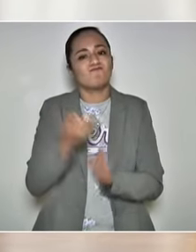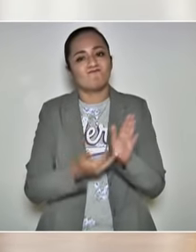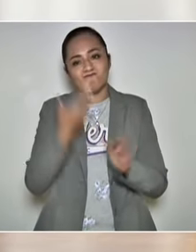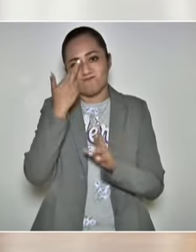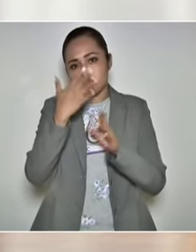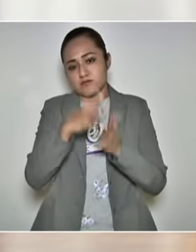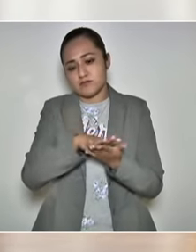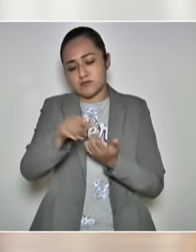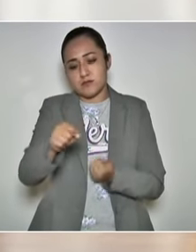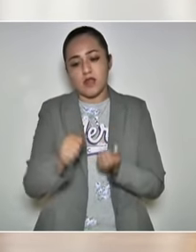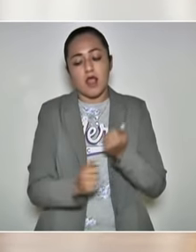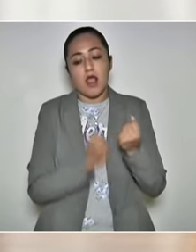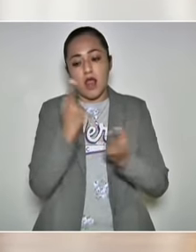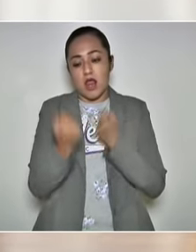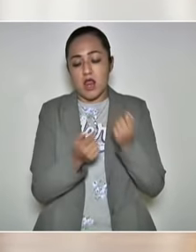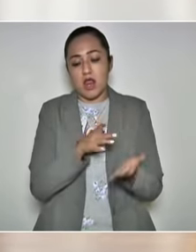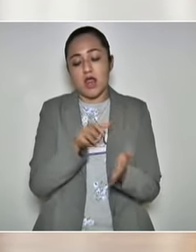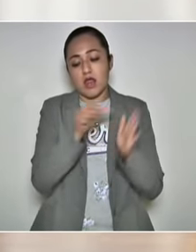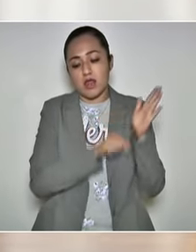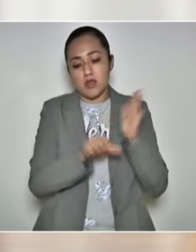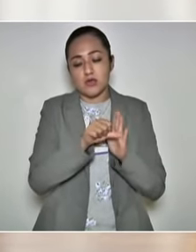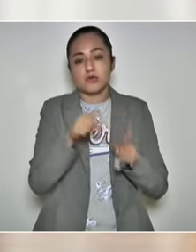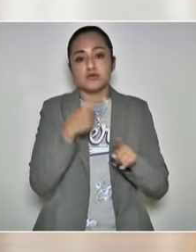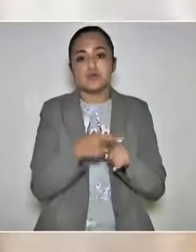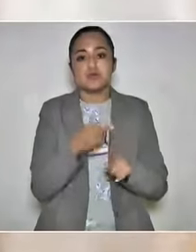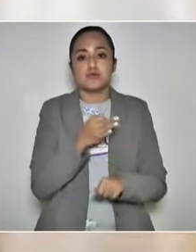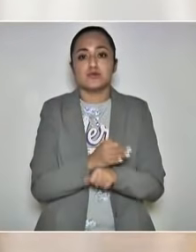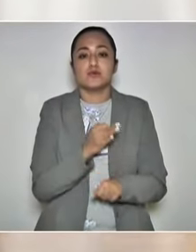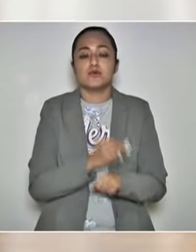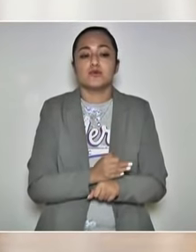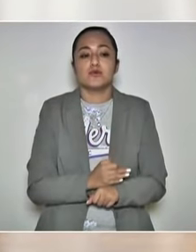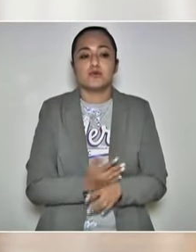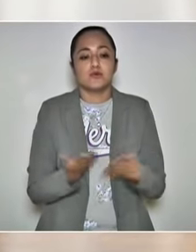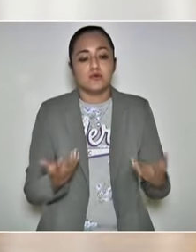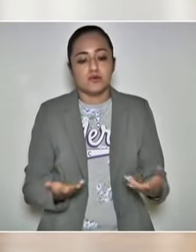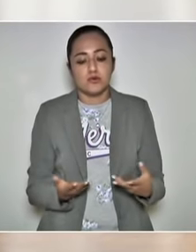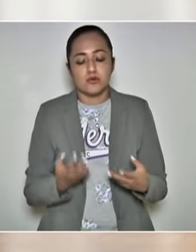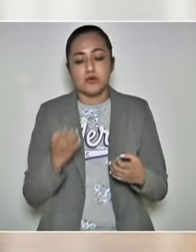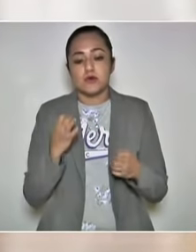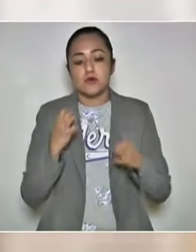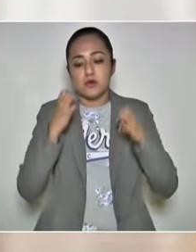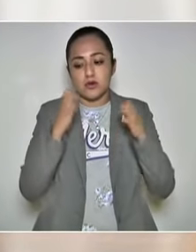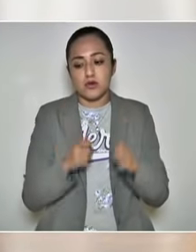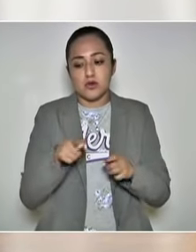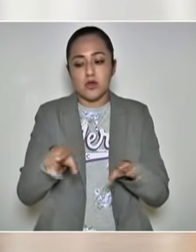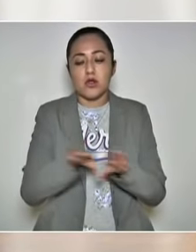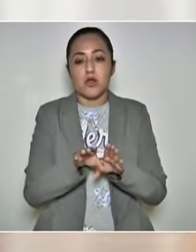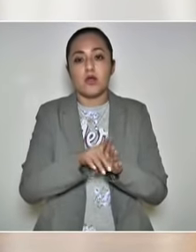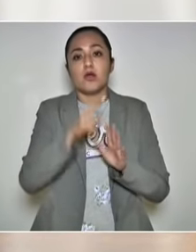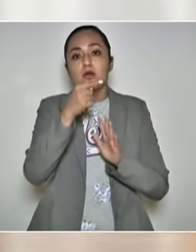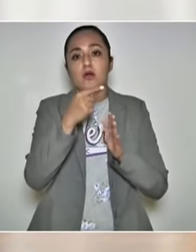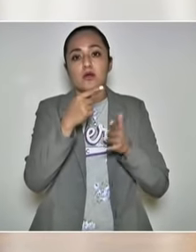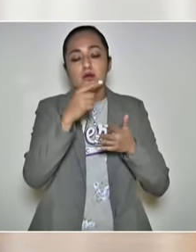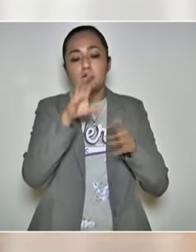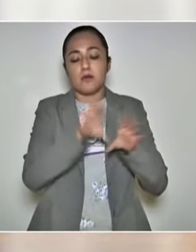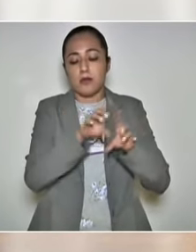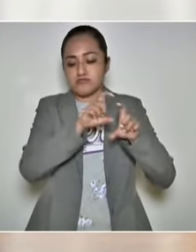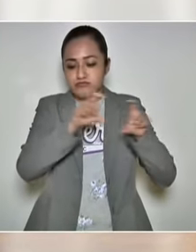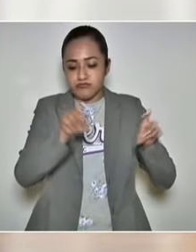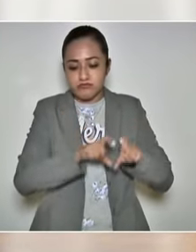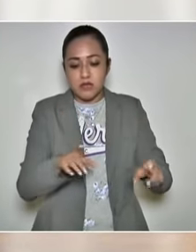algunos artículos, los tendientes, los que están en el capítulo de educación de indígenas